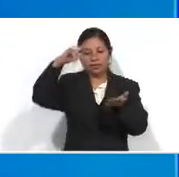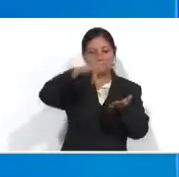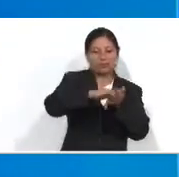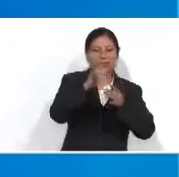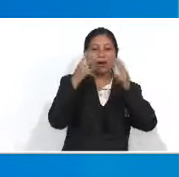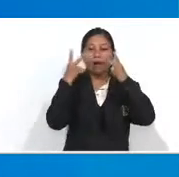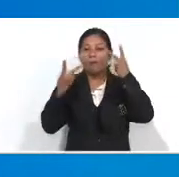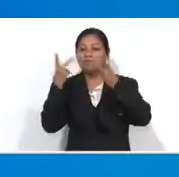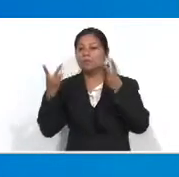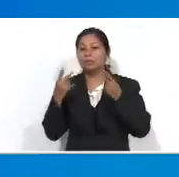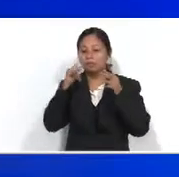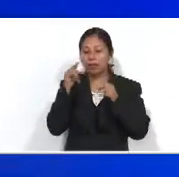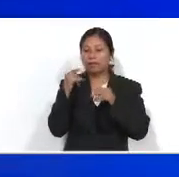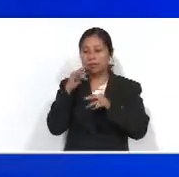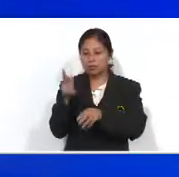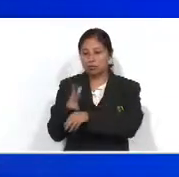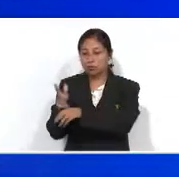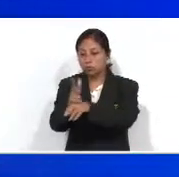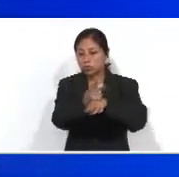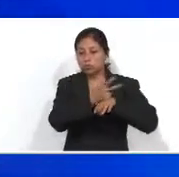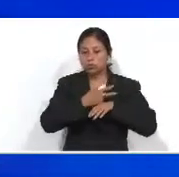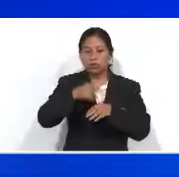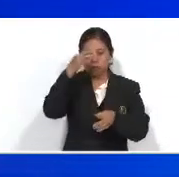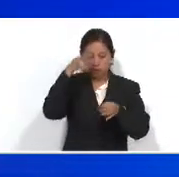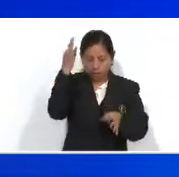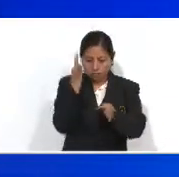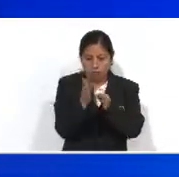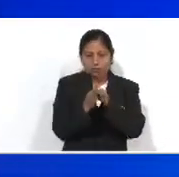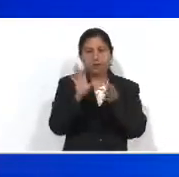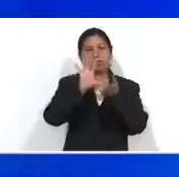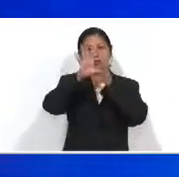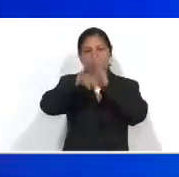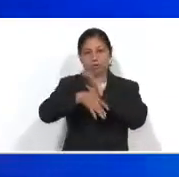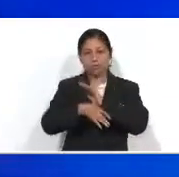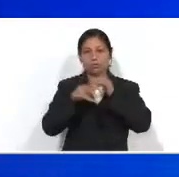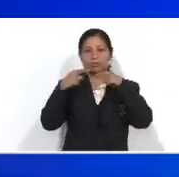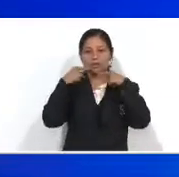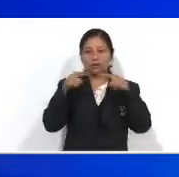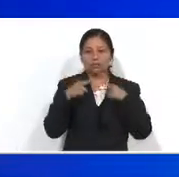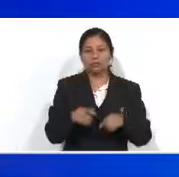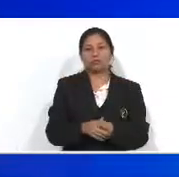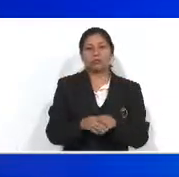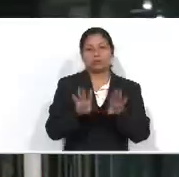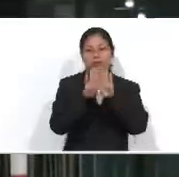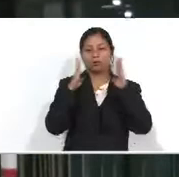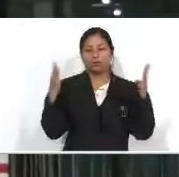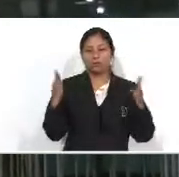Internacional La Aurora para verificar los protocolos de bioseguridad luego del anuncio de su reapertura.